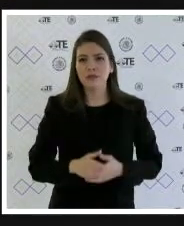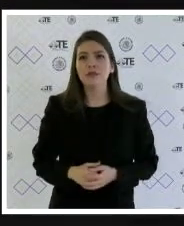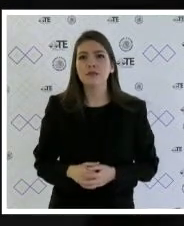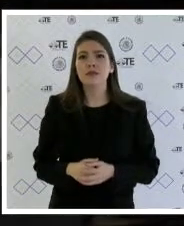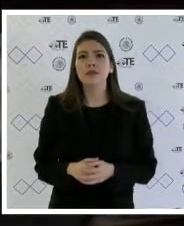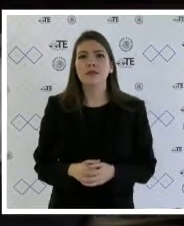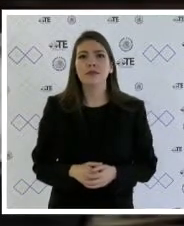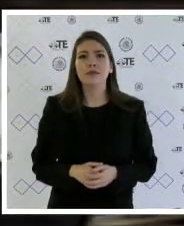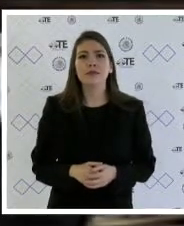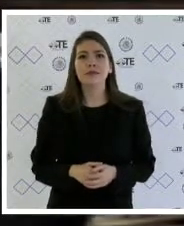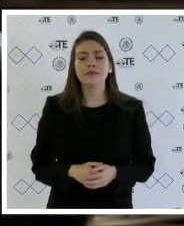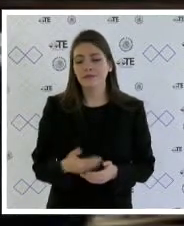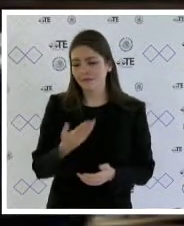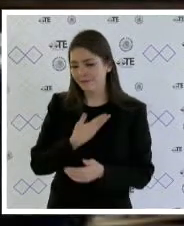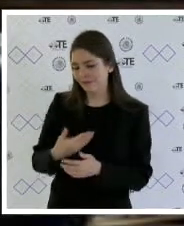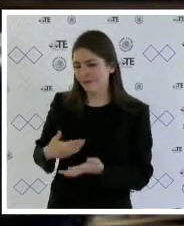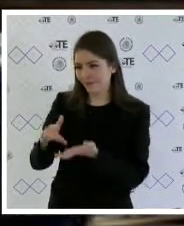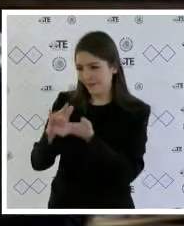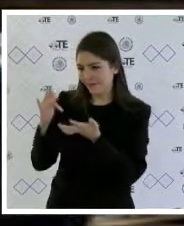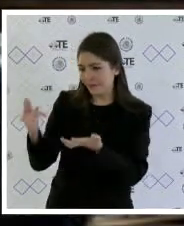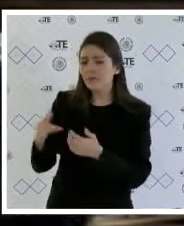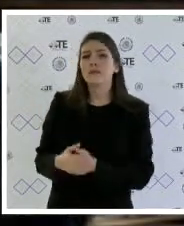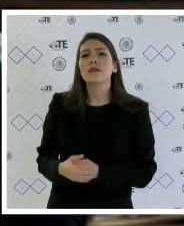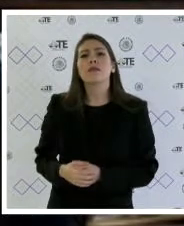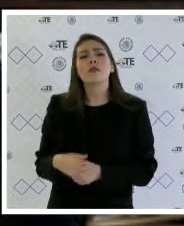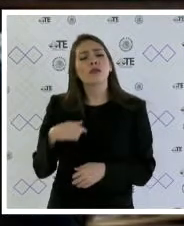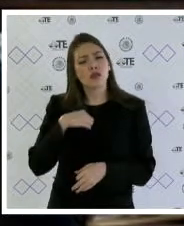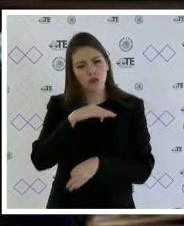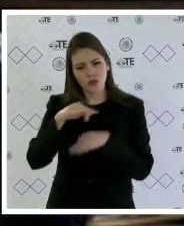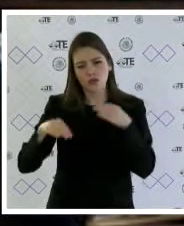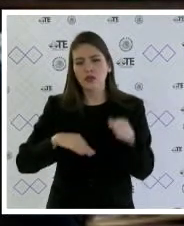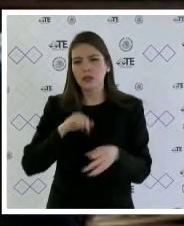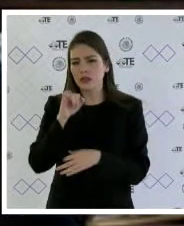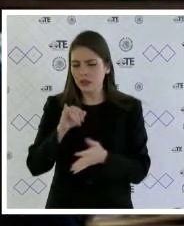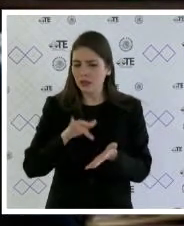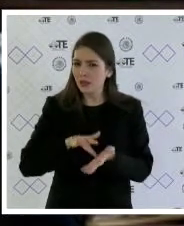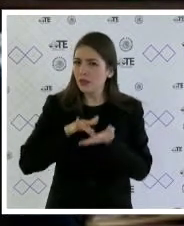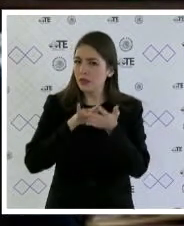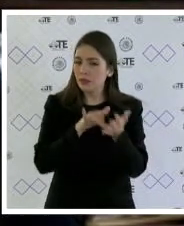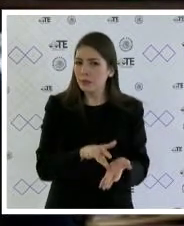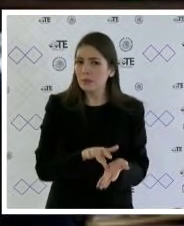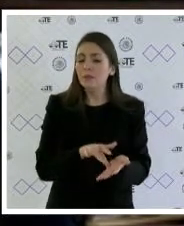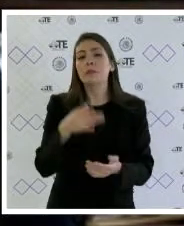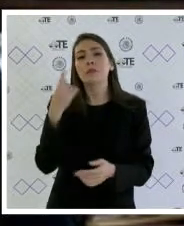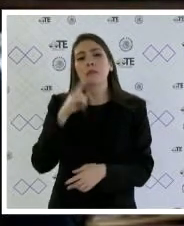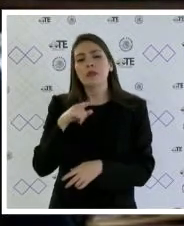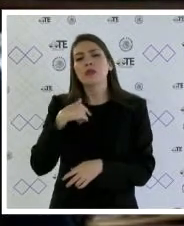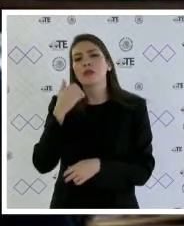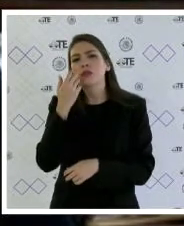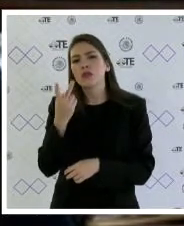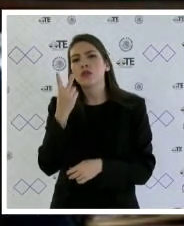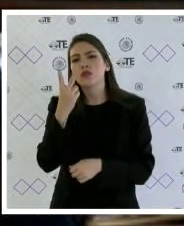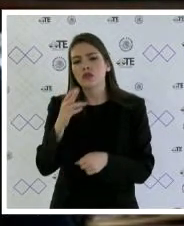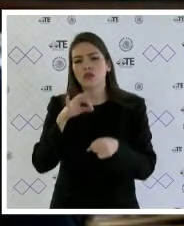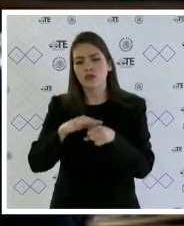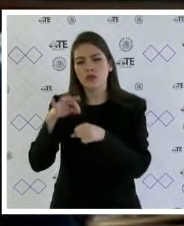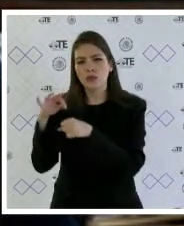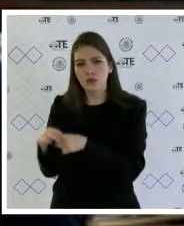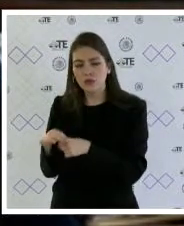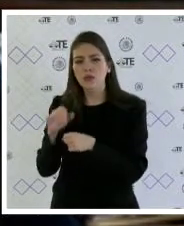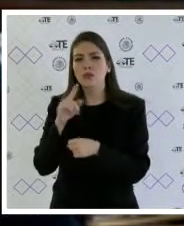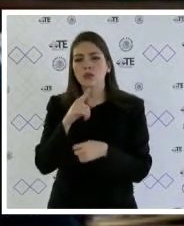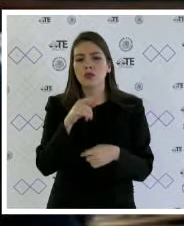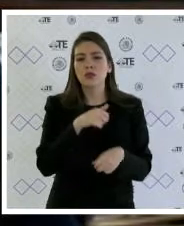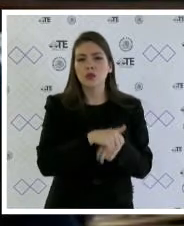presidente yo votaría a favor de todos los proyectos no obstante emitiré votos concurrentes en los juicios electorales